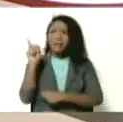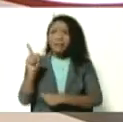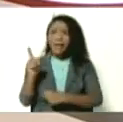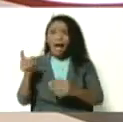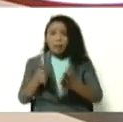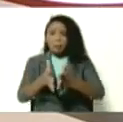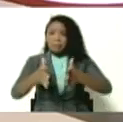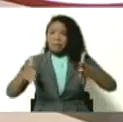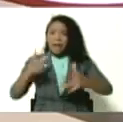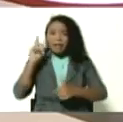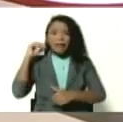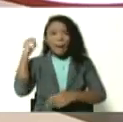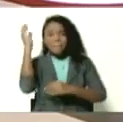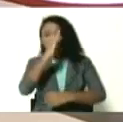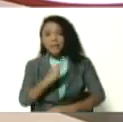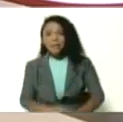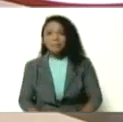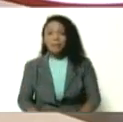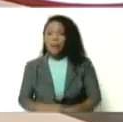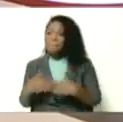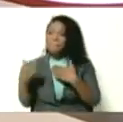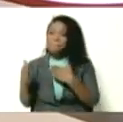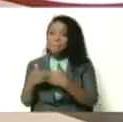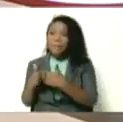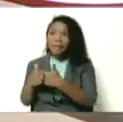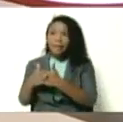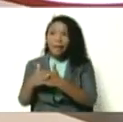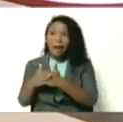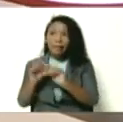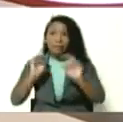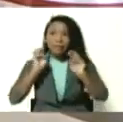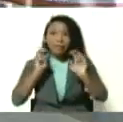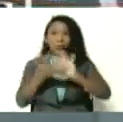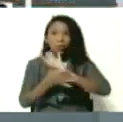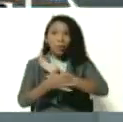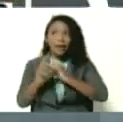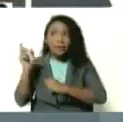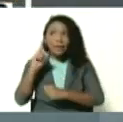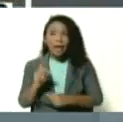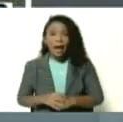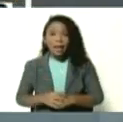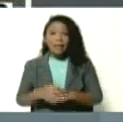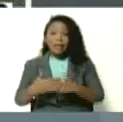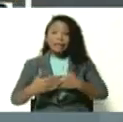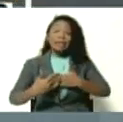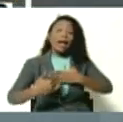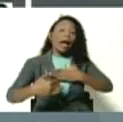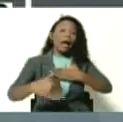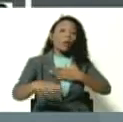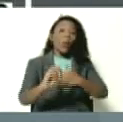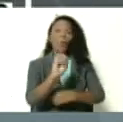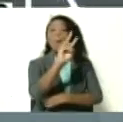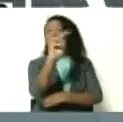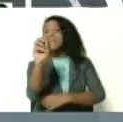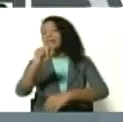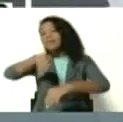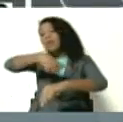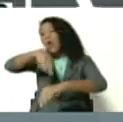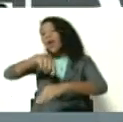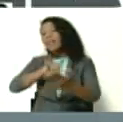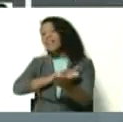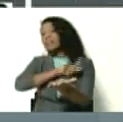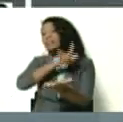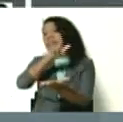amazónico. Sí, correcto, y para cerrar, si me lo permiten, porque este trecho por allá todavía es largo, faltan como 20 horas todavía de viaje, ¿no?